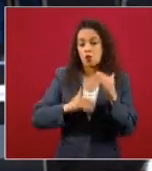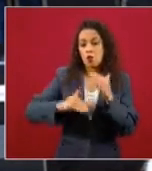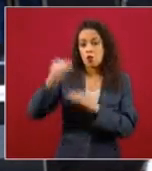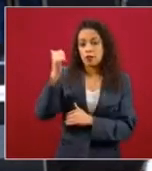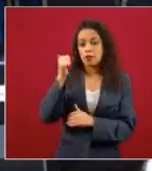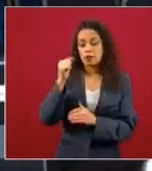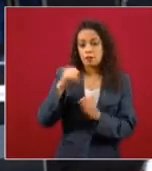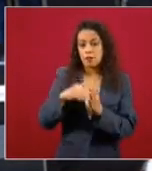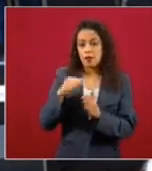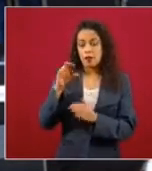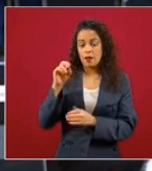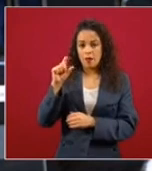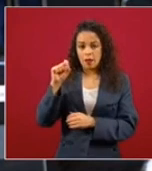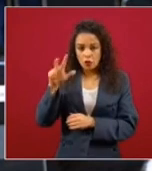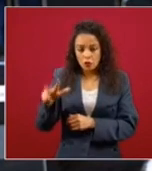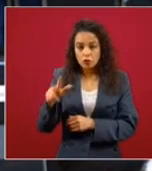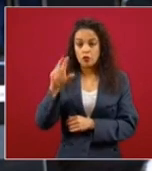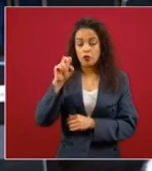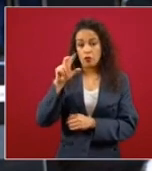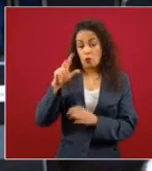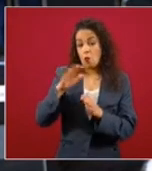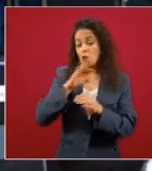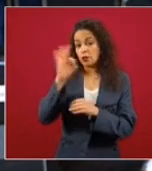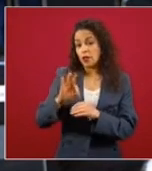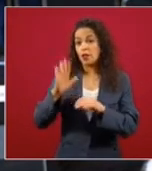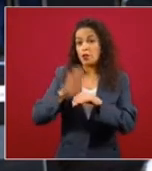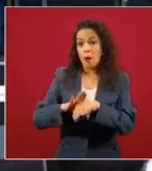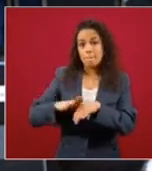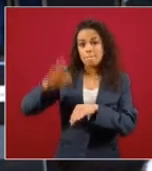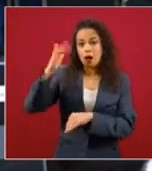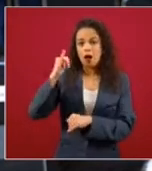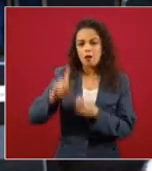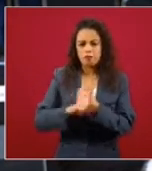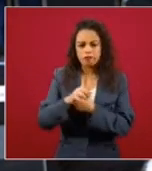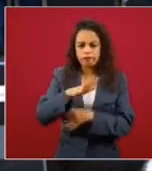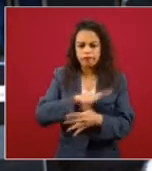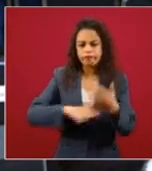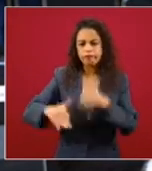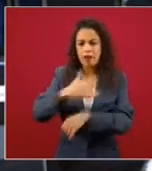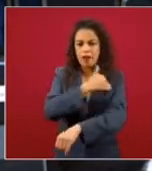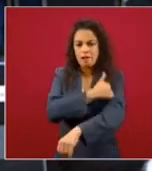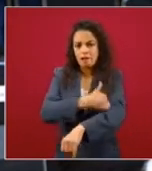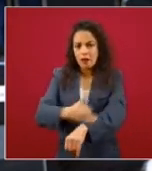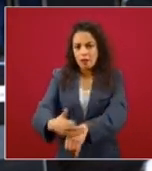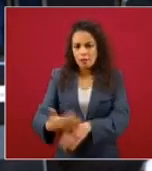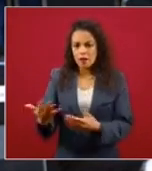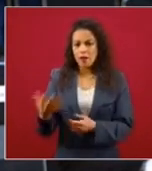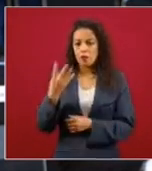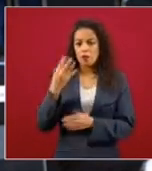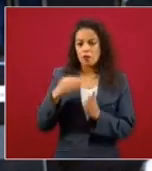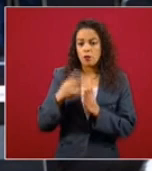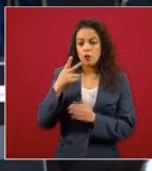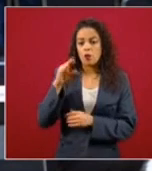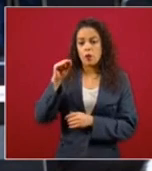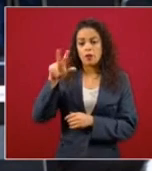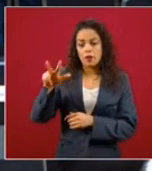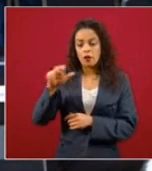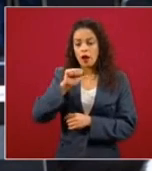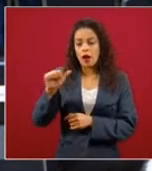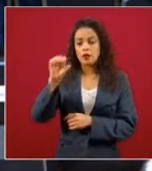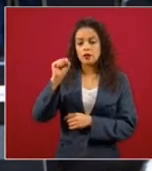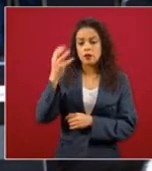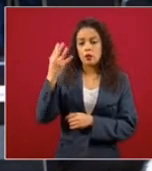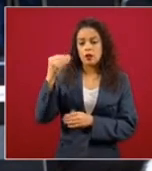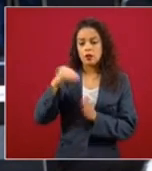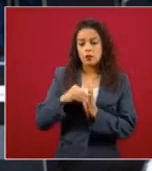un 32 por ciento más. Las llamadas por violencia familiar pasaron de 52 mil 498 a 64 mil